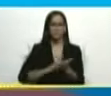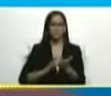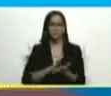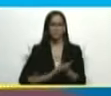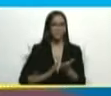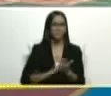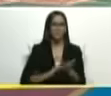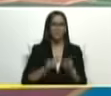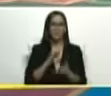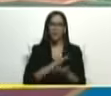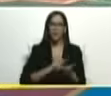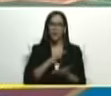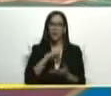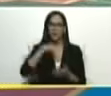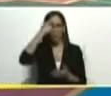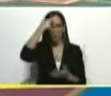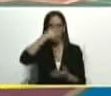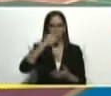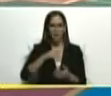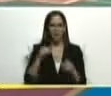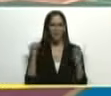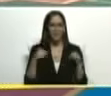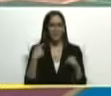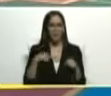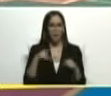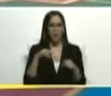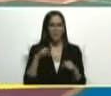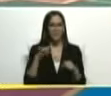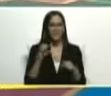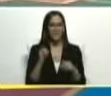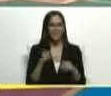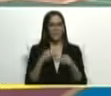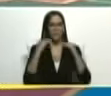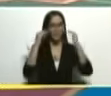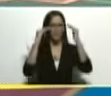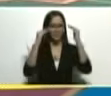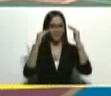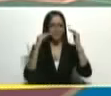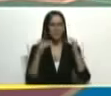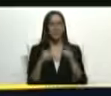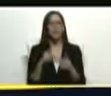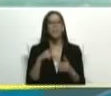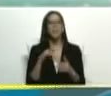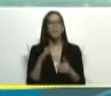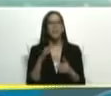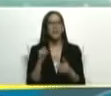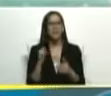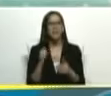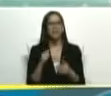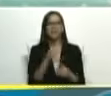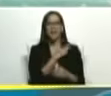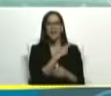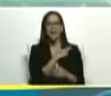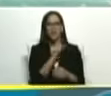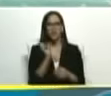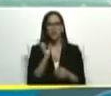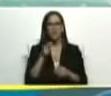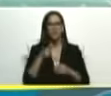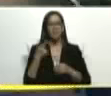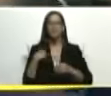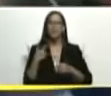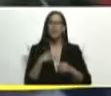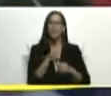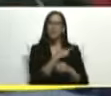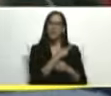solución a nuestro pueblo aquí tenemos a Prisca mi comandante Prisca es la jefa de VCH tenemos la